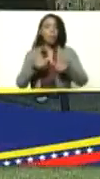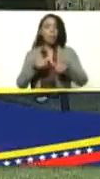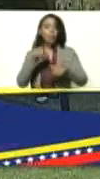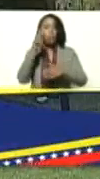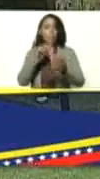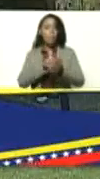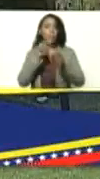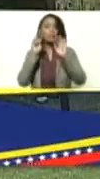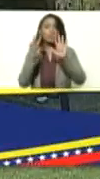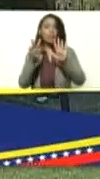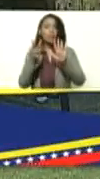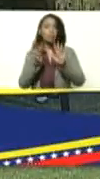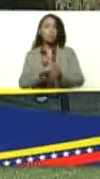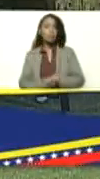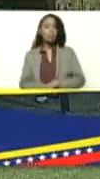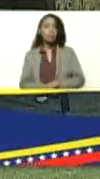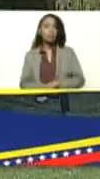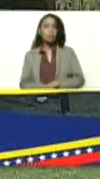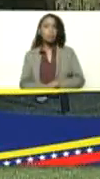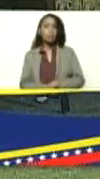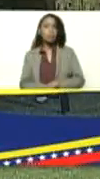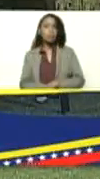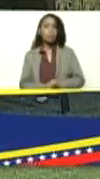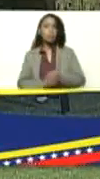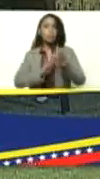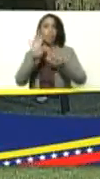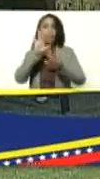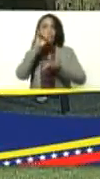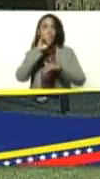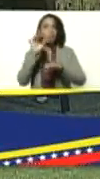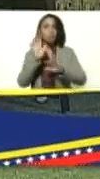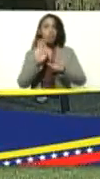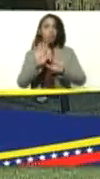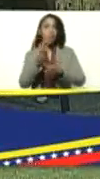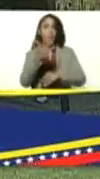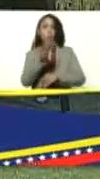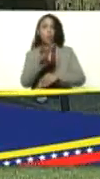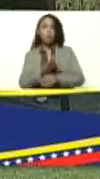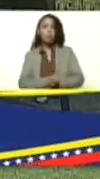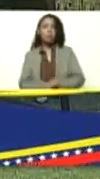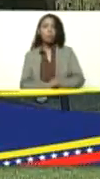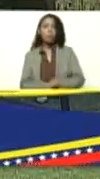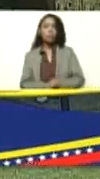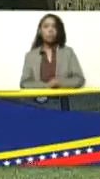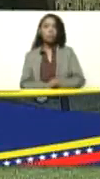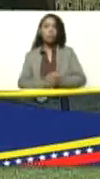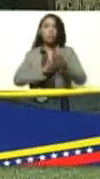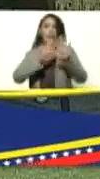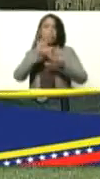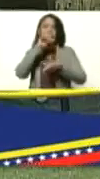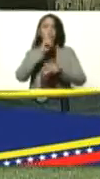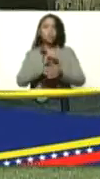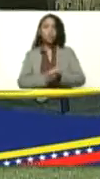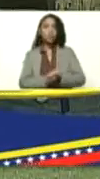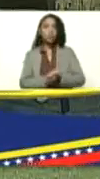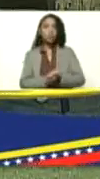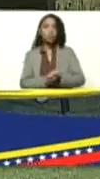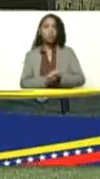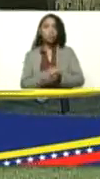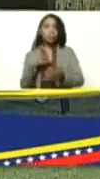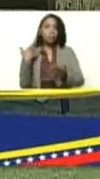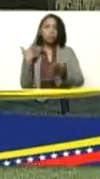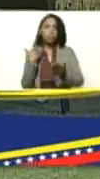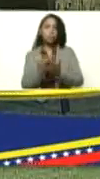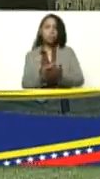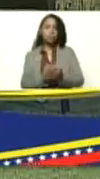2007 15 años ya 15 años ¿cómo pasa el tiempo?